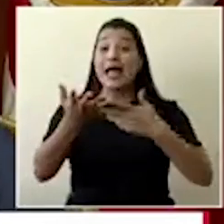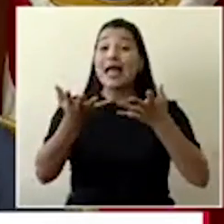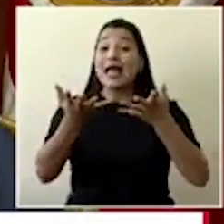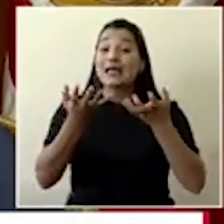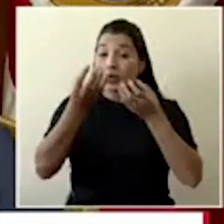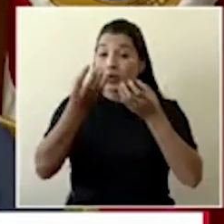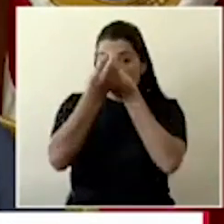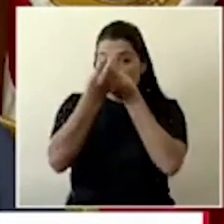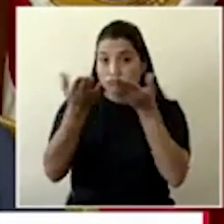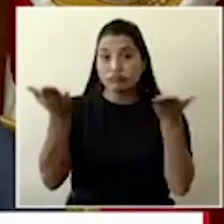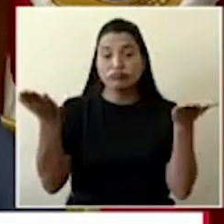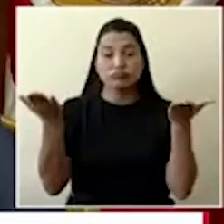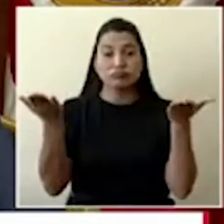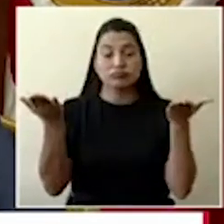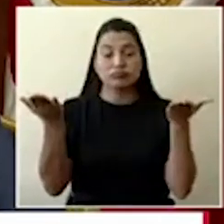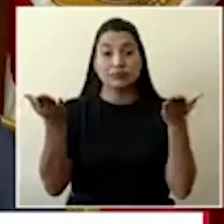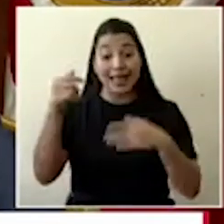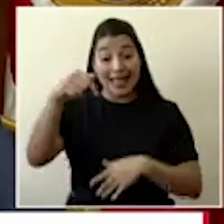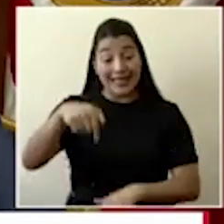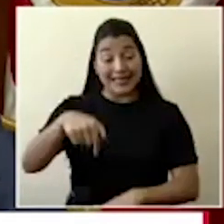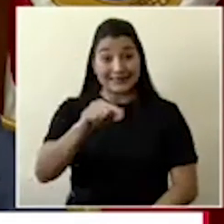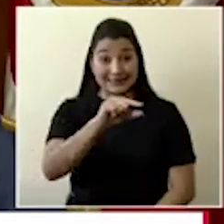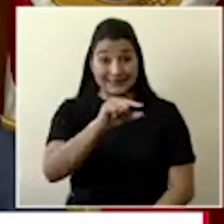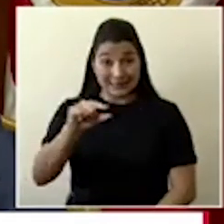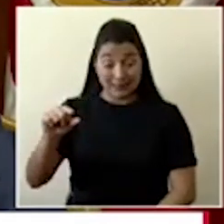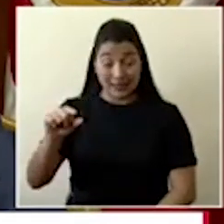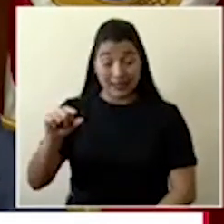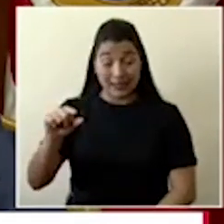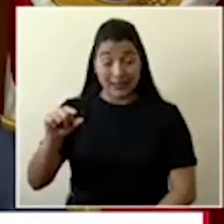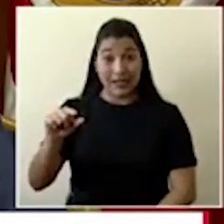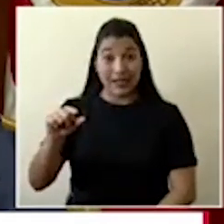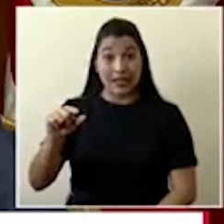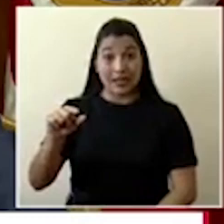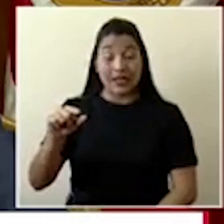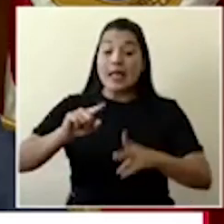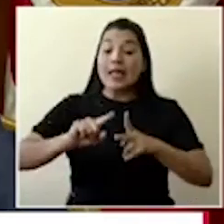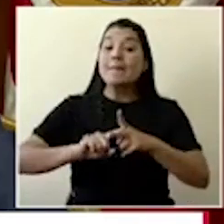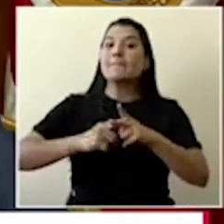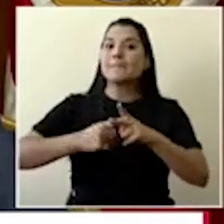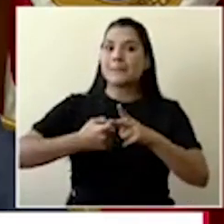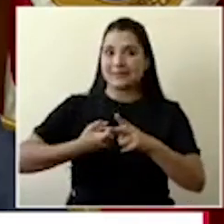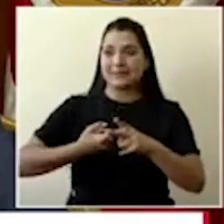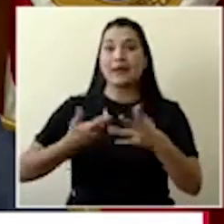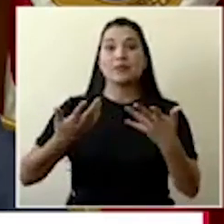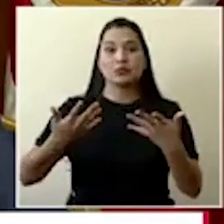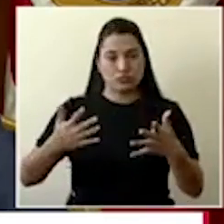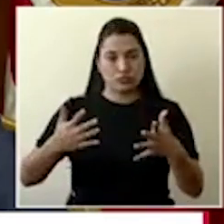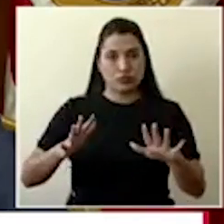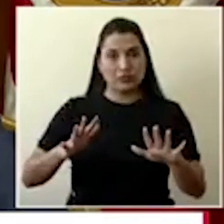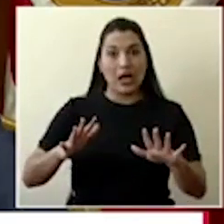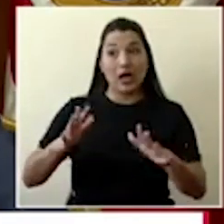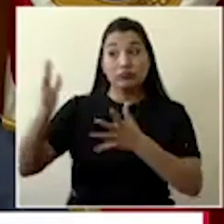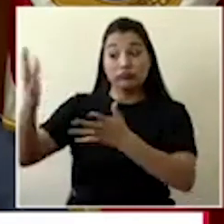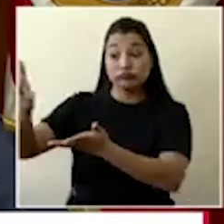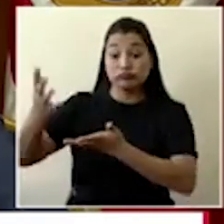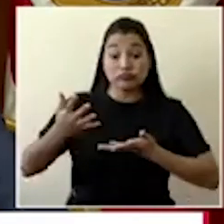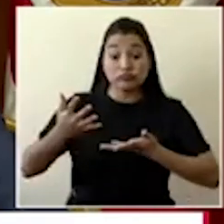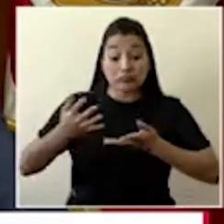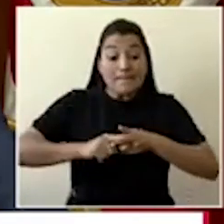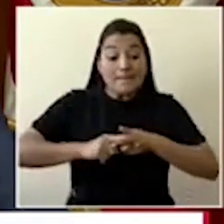que esta semana recibimos y empezamos ya a la entrega de 30 mil